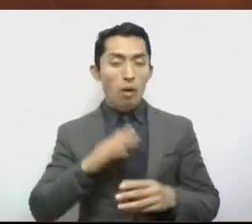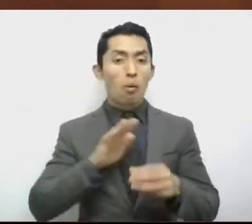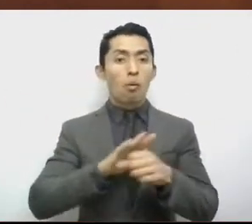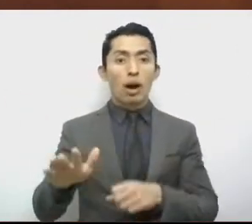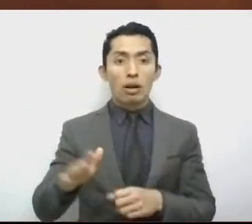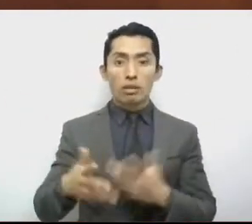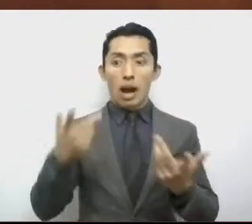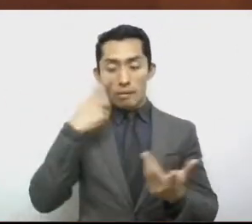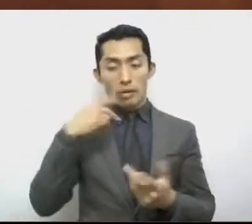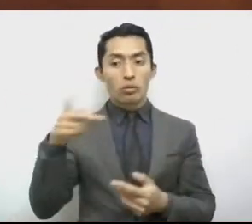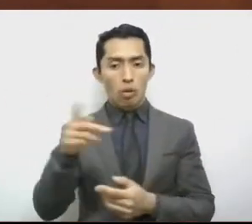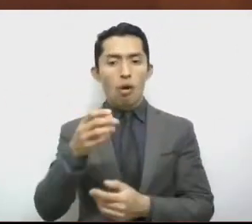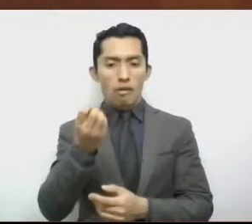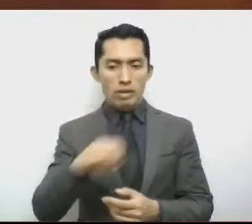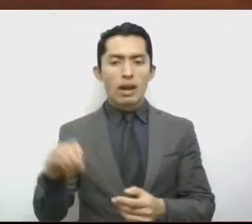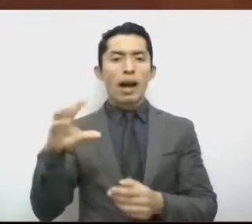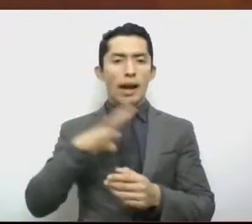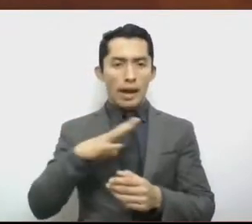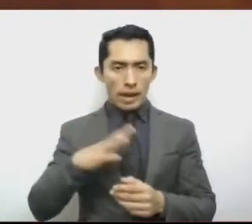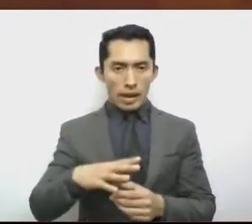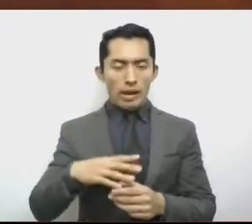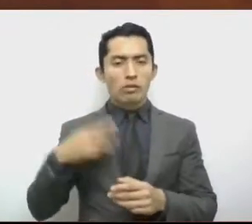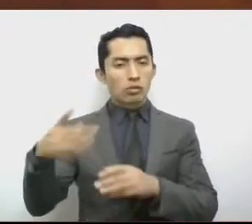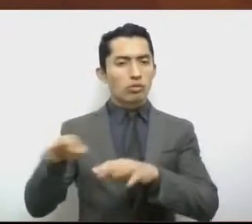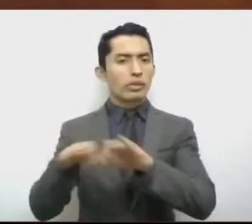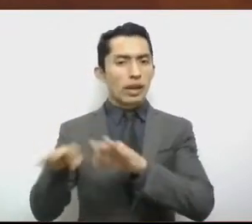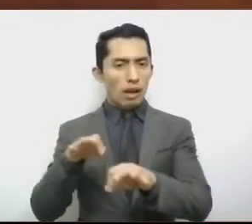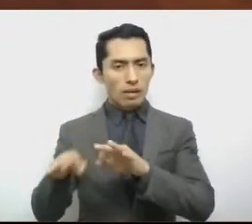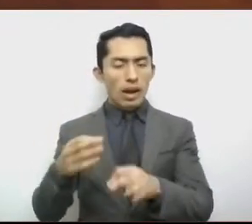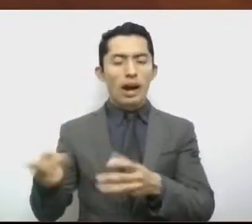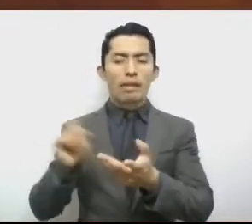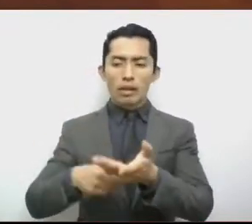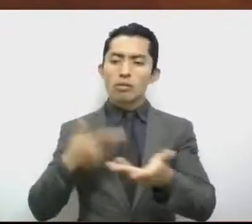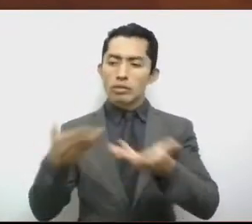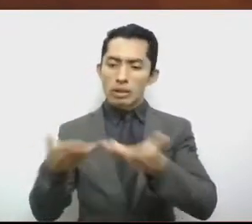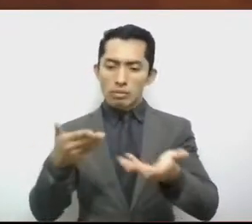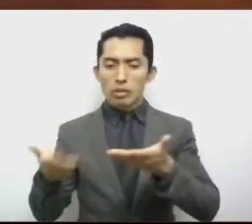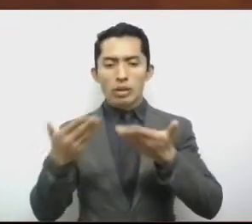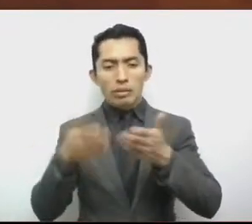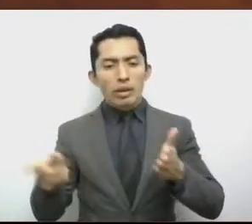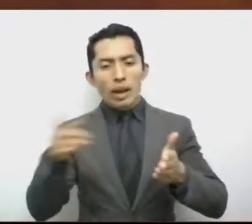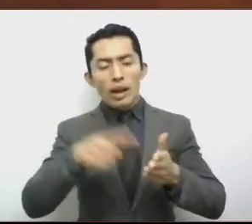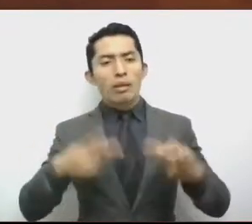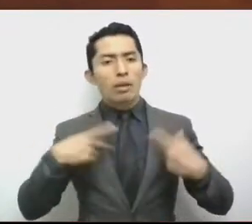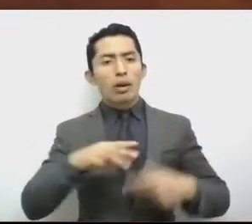en materia de funciones y servicios públicos municipales,